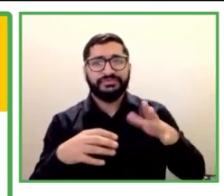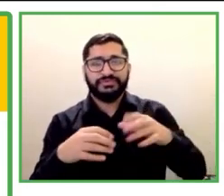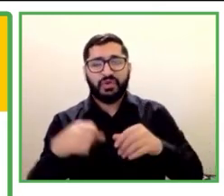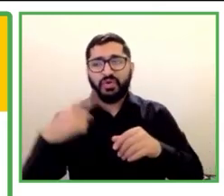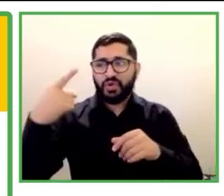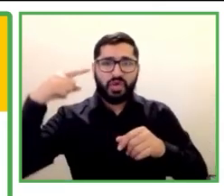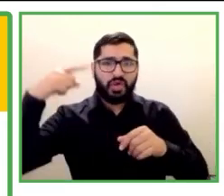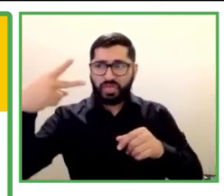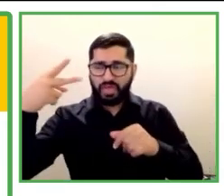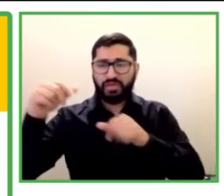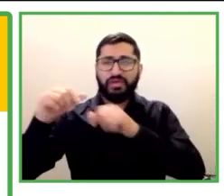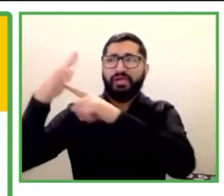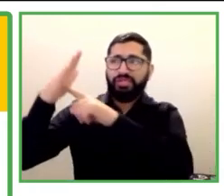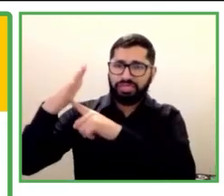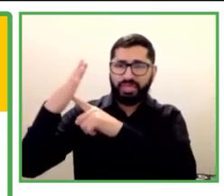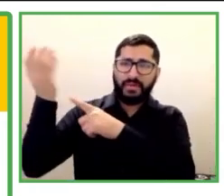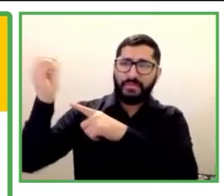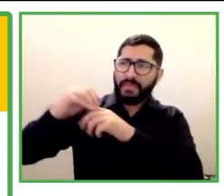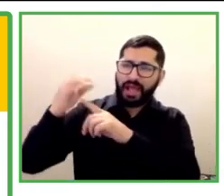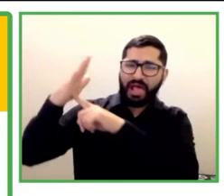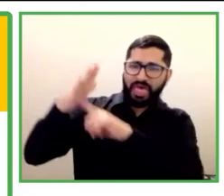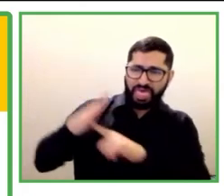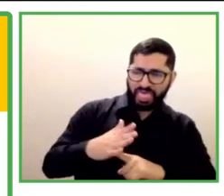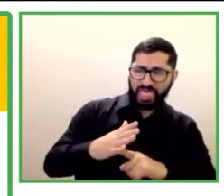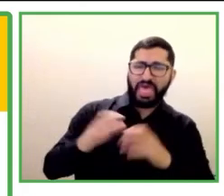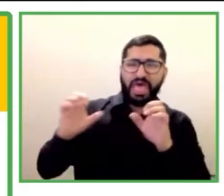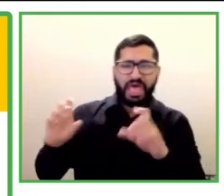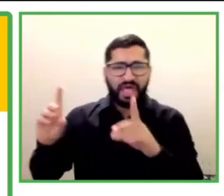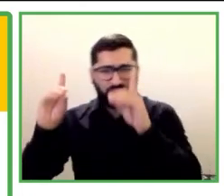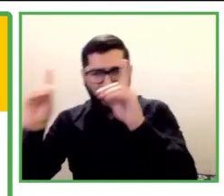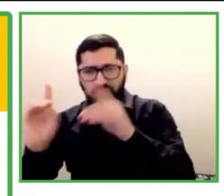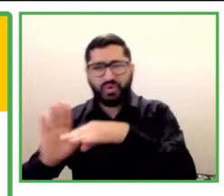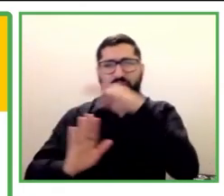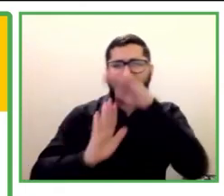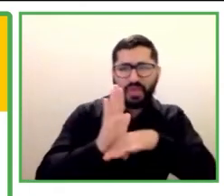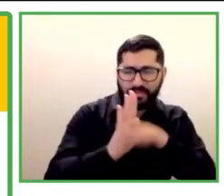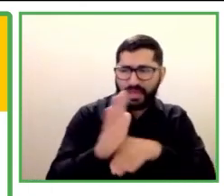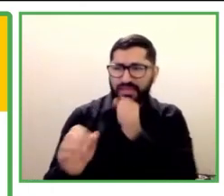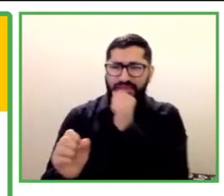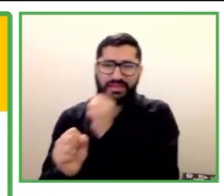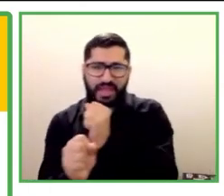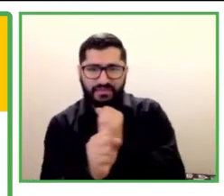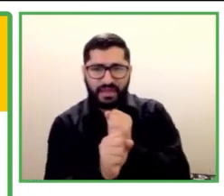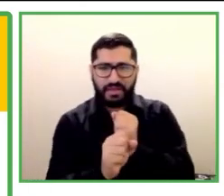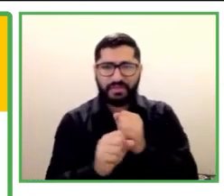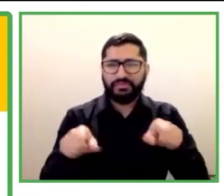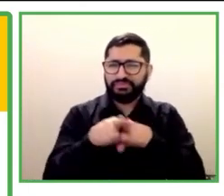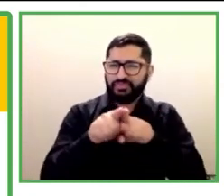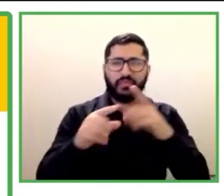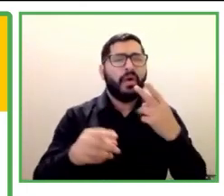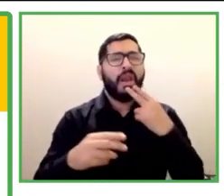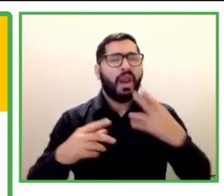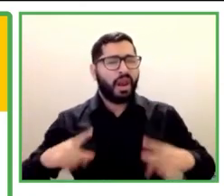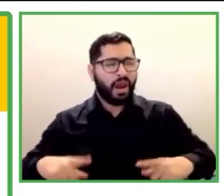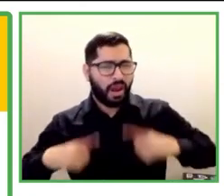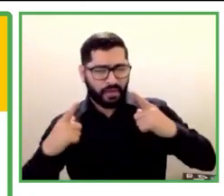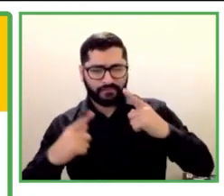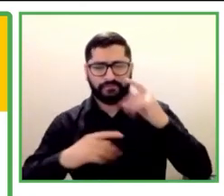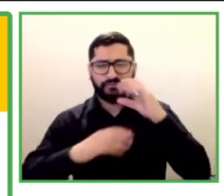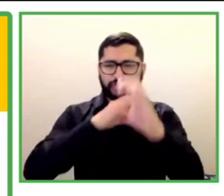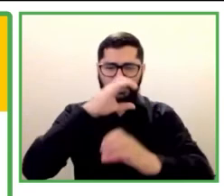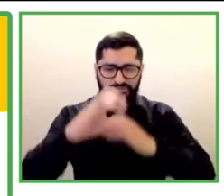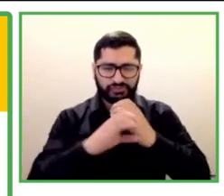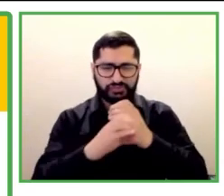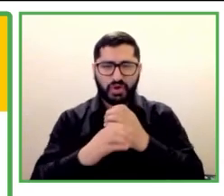empleo y, por lo tanto, hay un ciclo de pobreza. Los desafíos son bien conocidos, son los mismos en todas